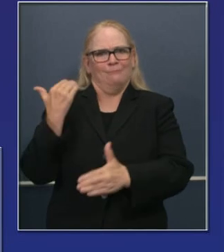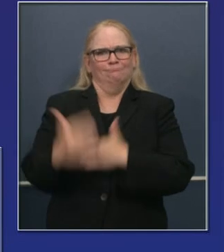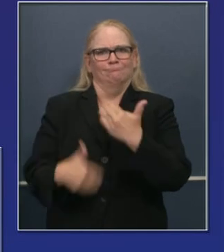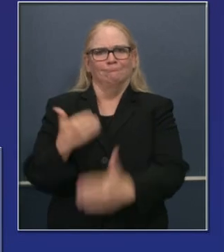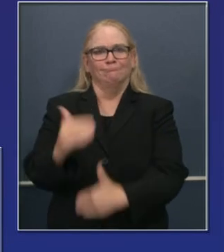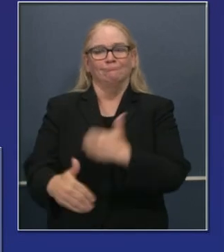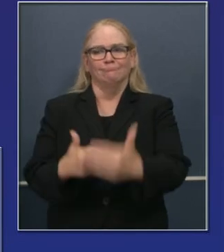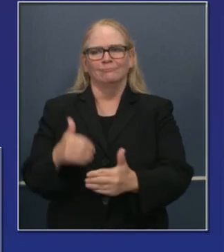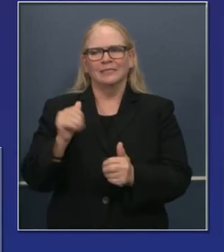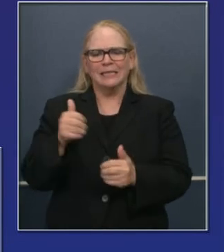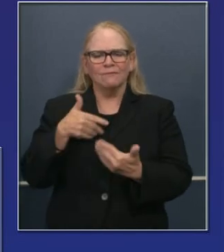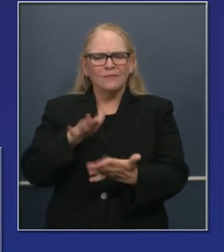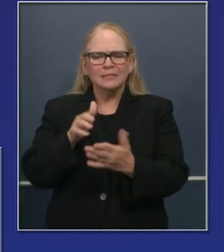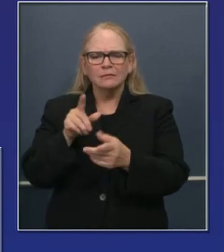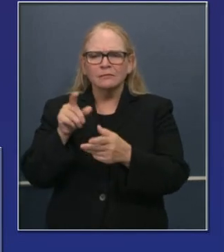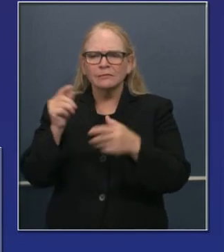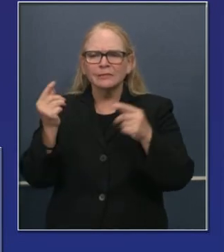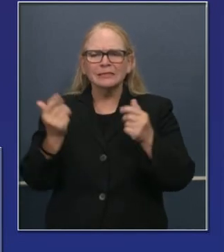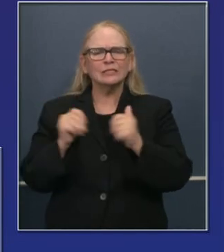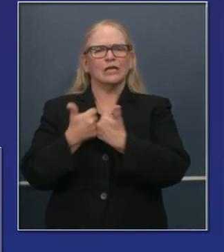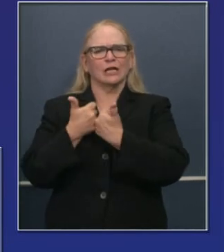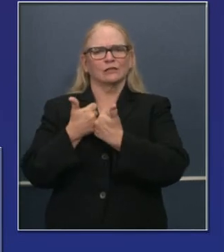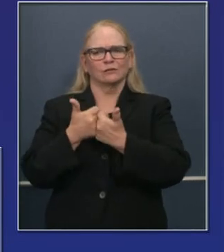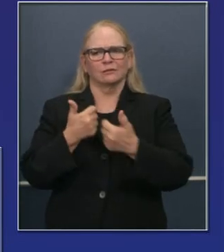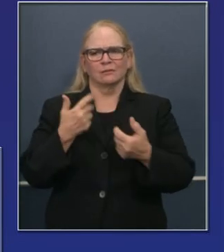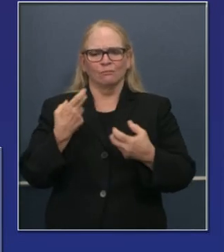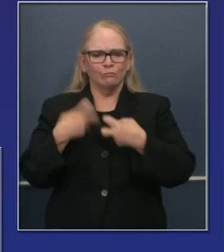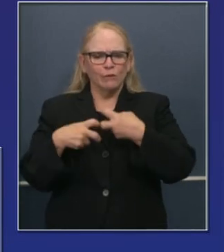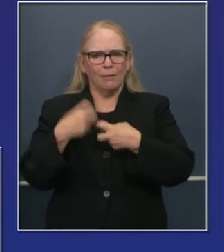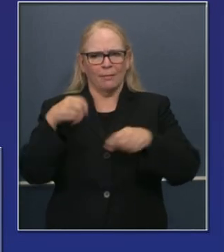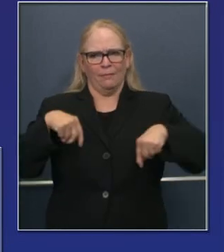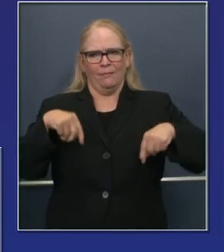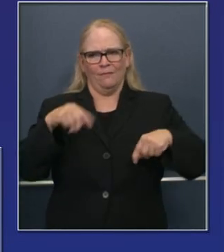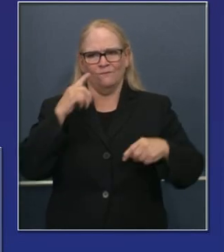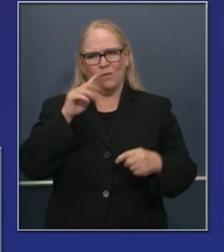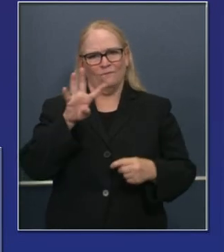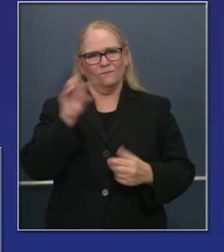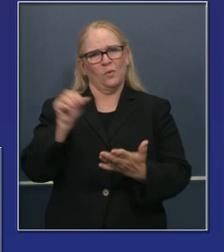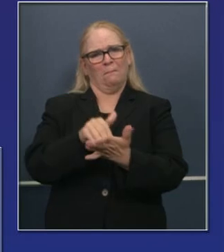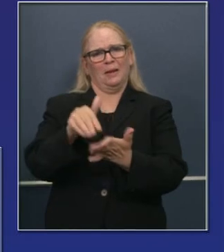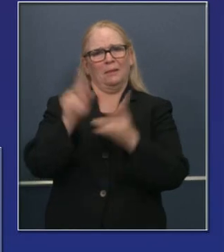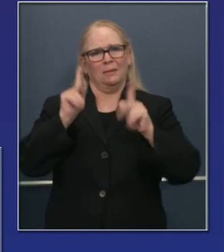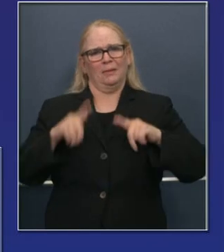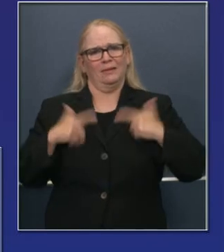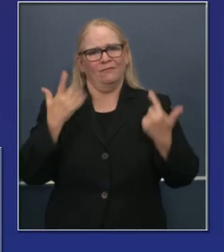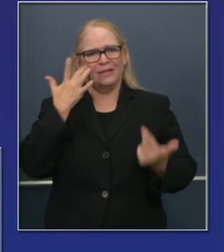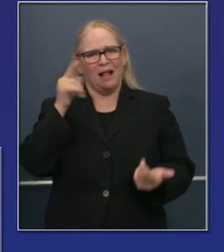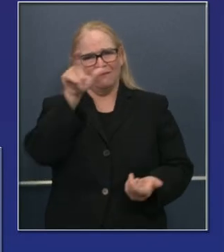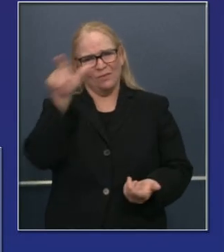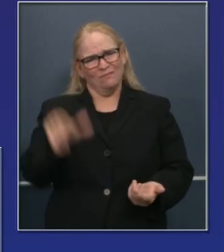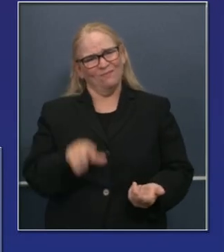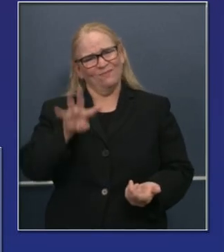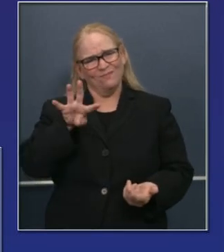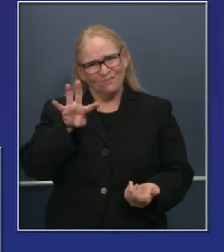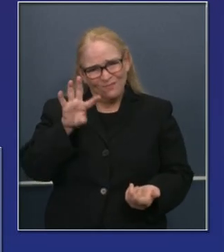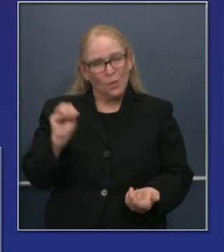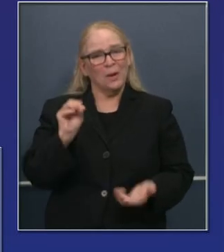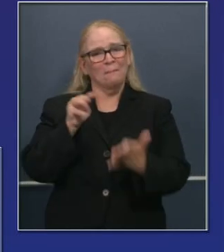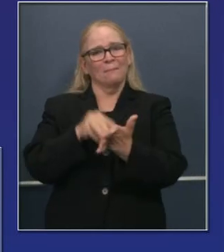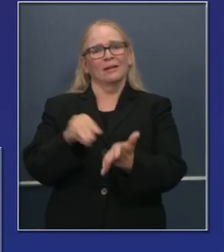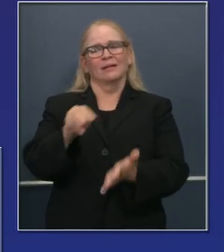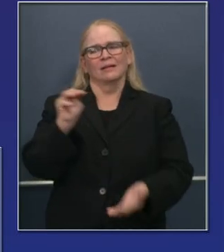nuestra capacidad para abordar algunos de los temas más difíciles y más desafiantes que enfrentamos californianos.